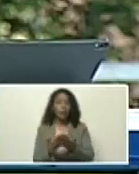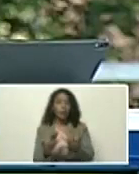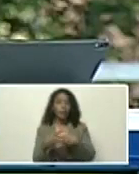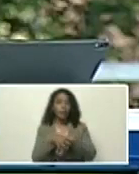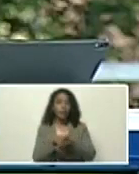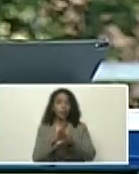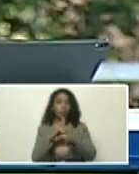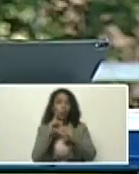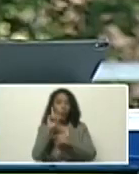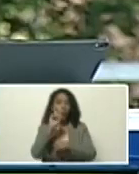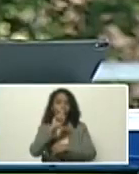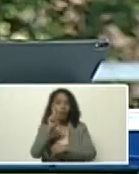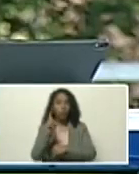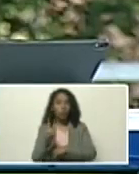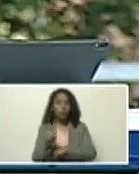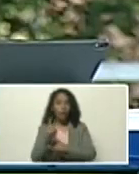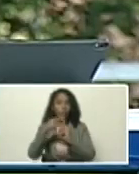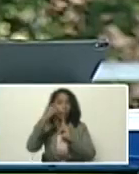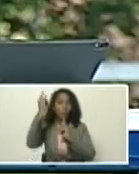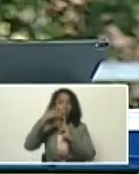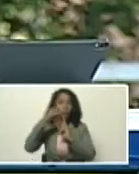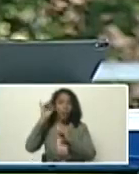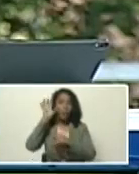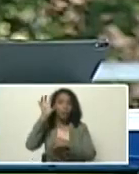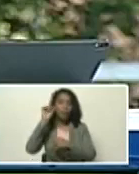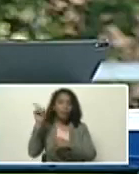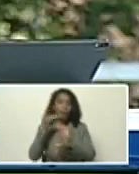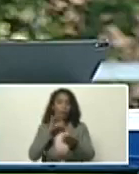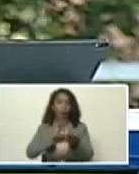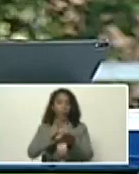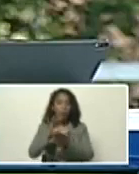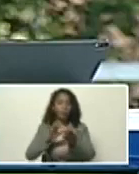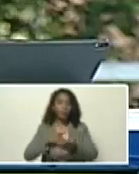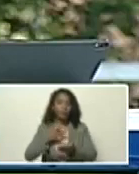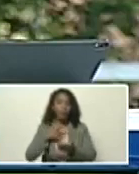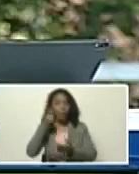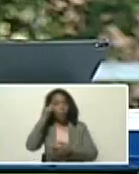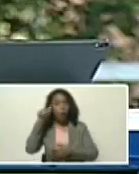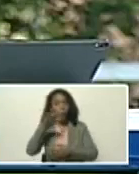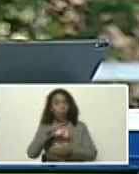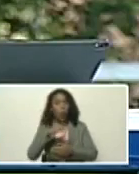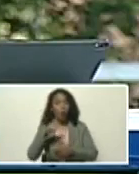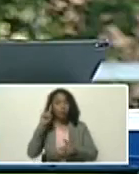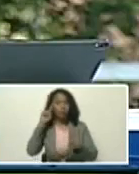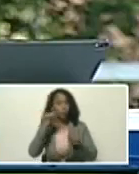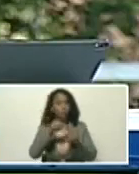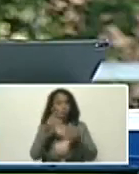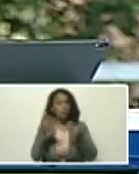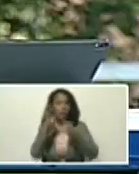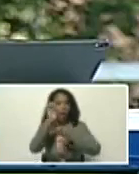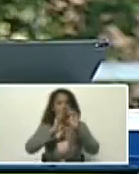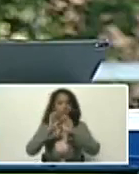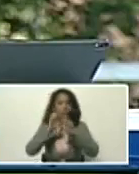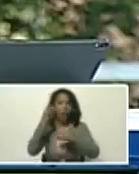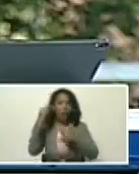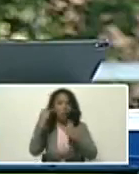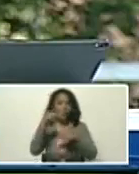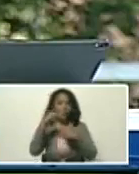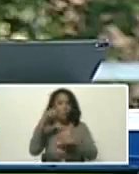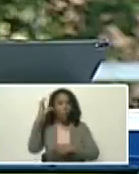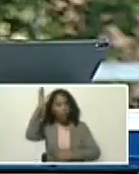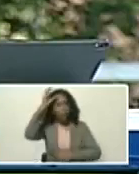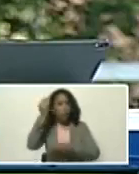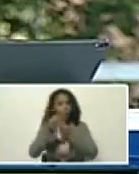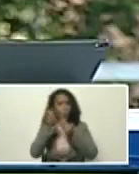de una encuesta, de la plataforma, patria, como estrategia, de sensibilización, de la población, con el objetivo, de evaluar, el nivel de conciencia, del pueblo,